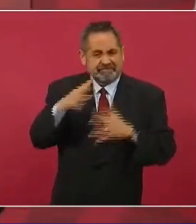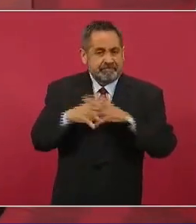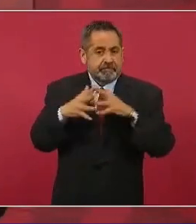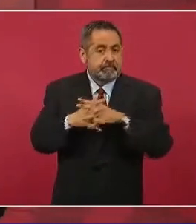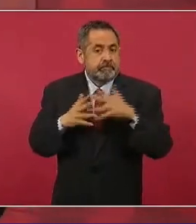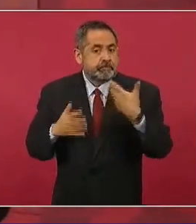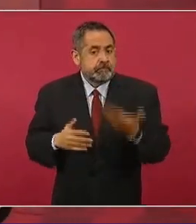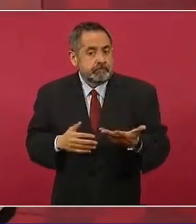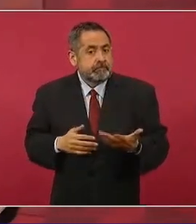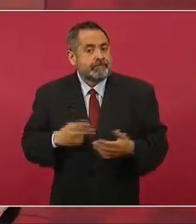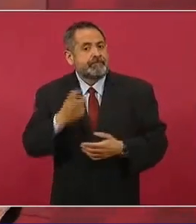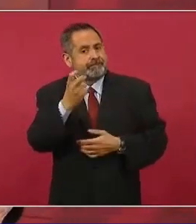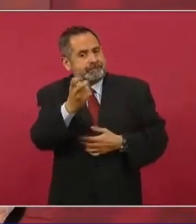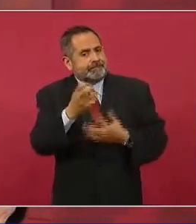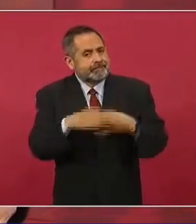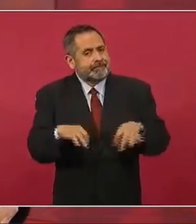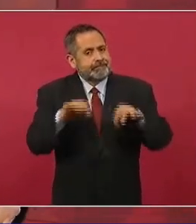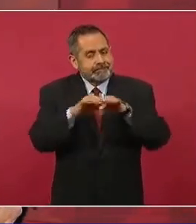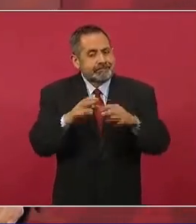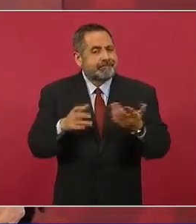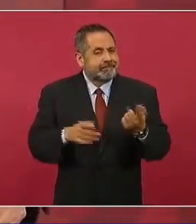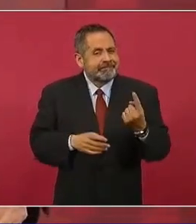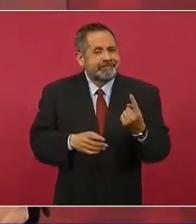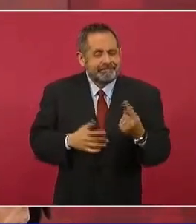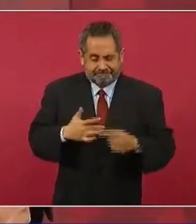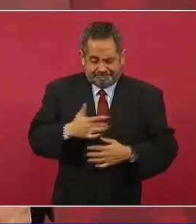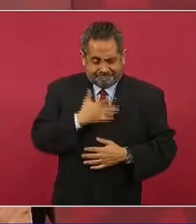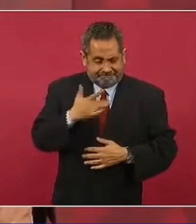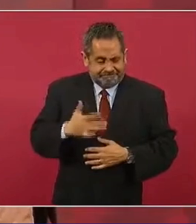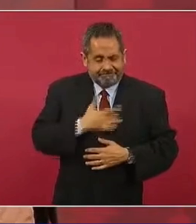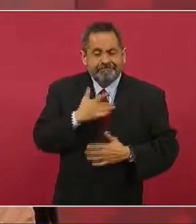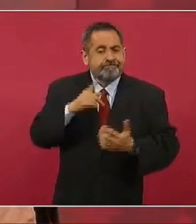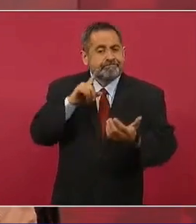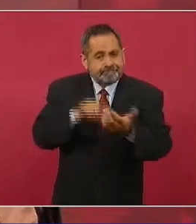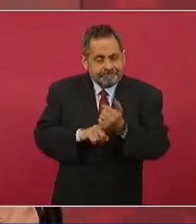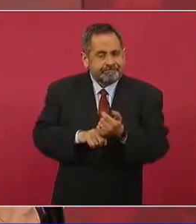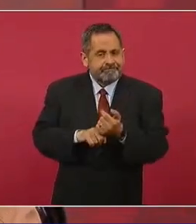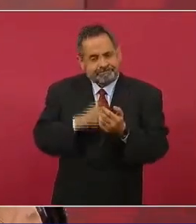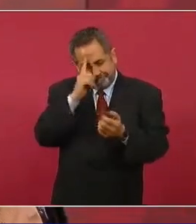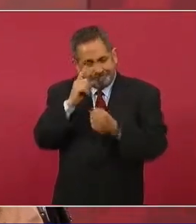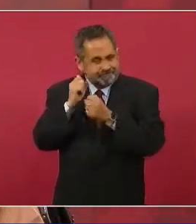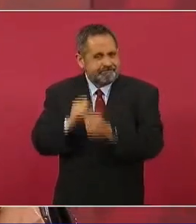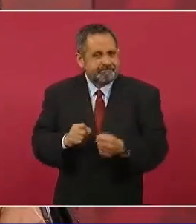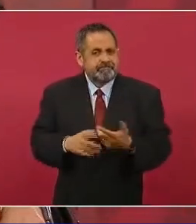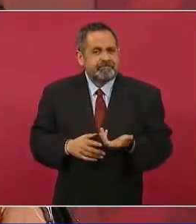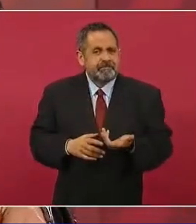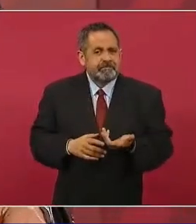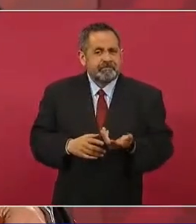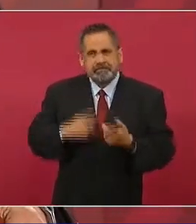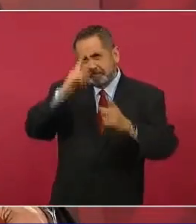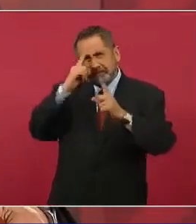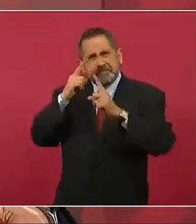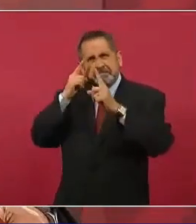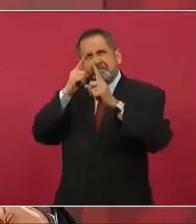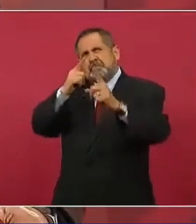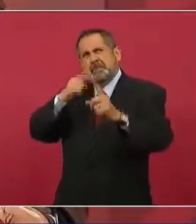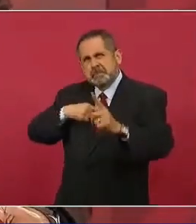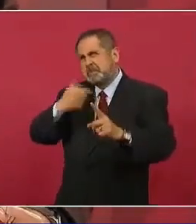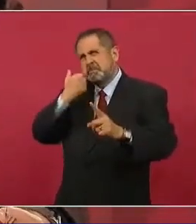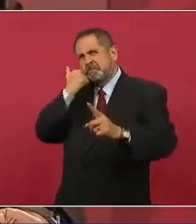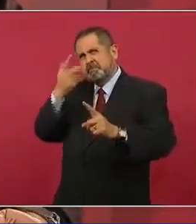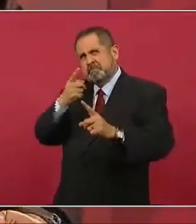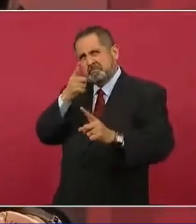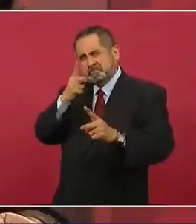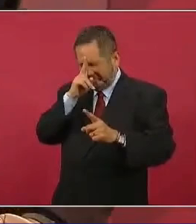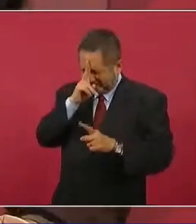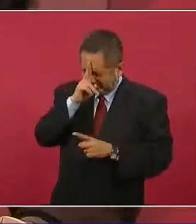pero un revolucionario además está luchando por un ideal y eso